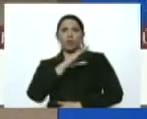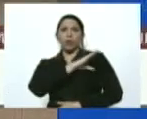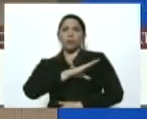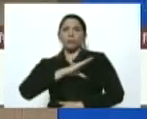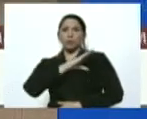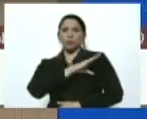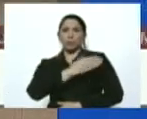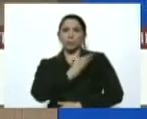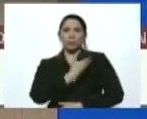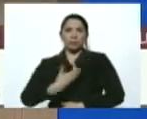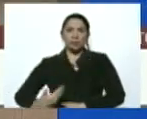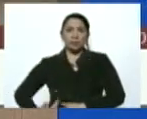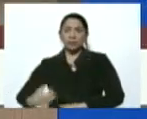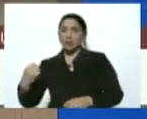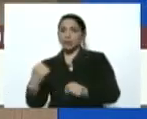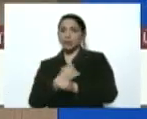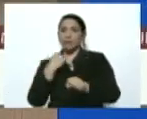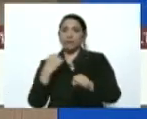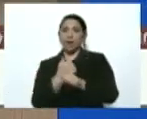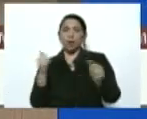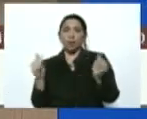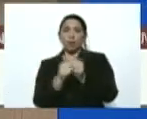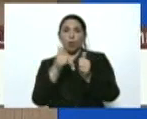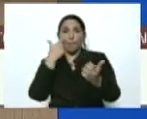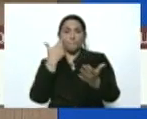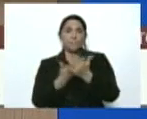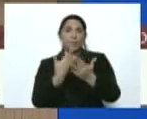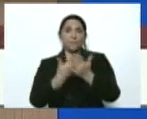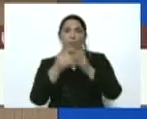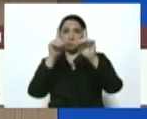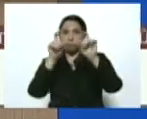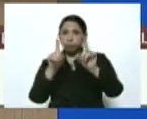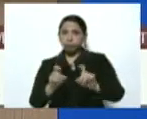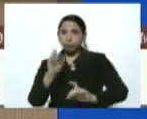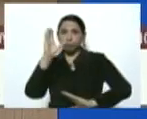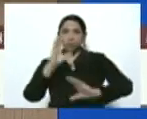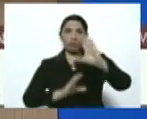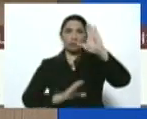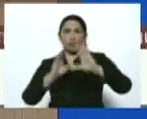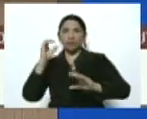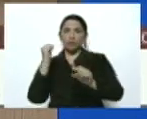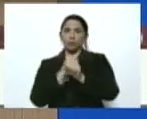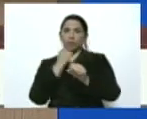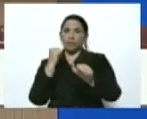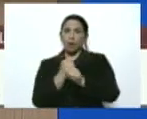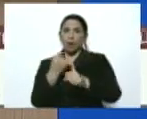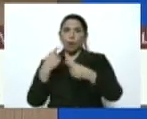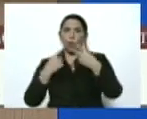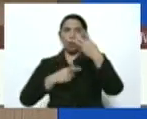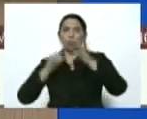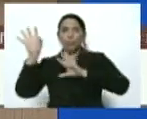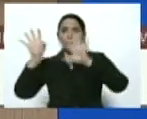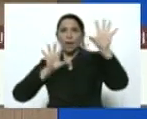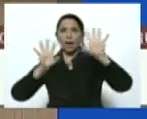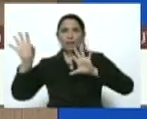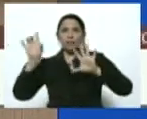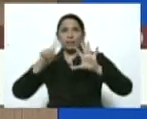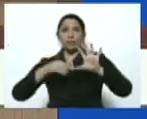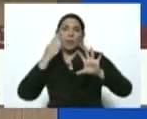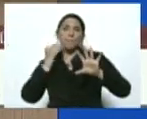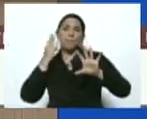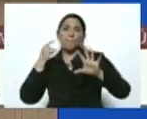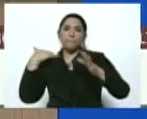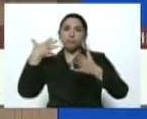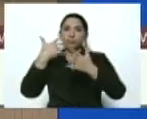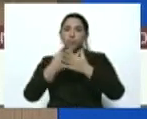presidencial trabaja con evidencias científicas trabajos científicos de otros países experiencias